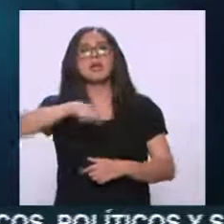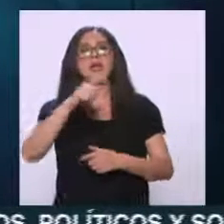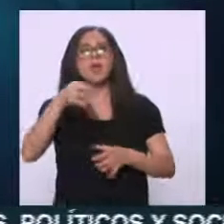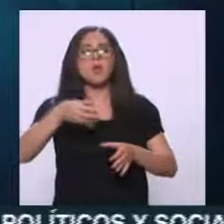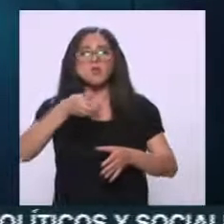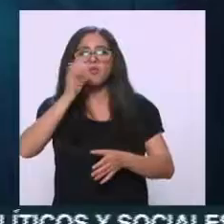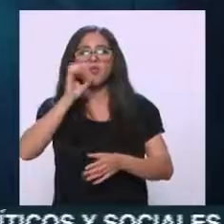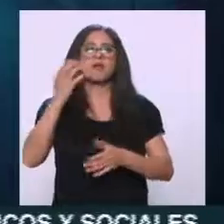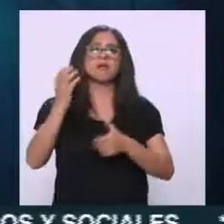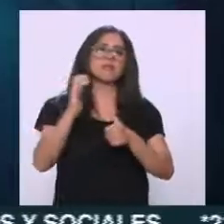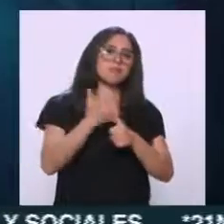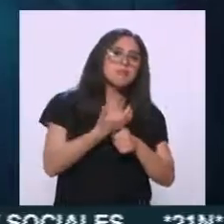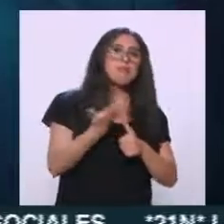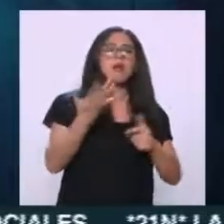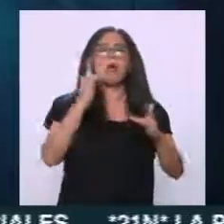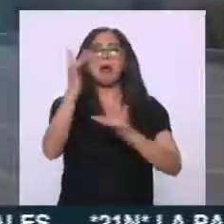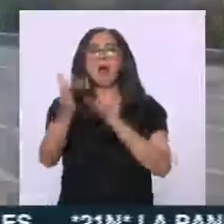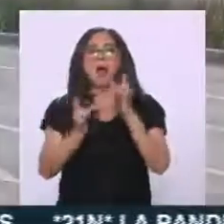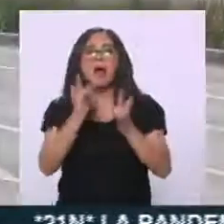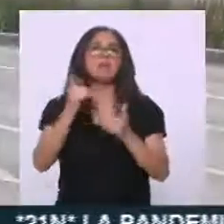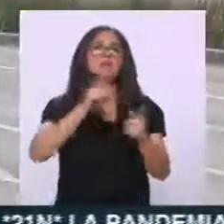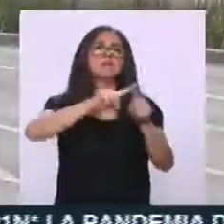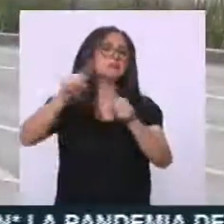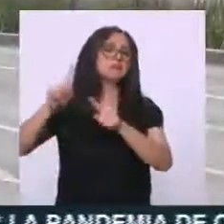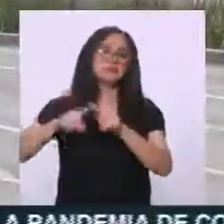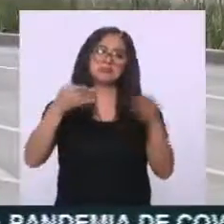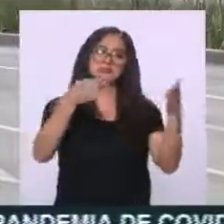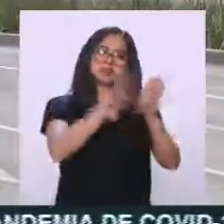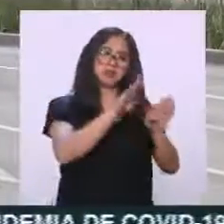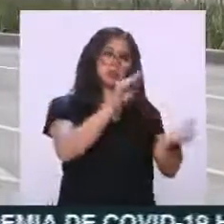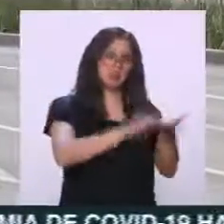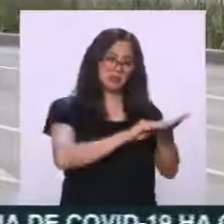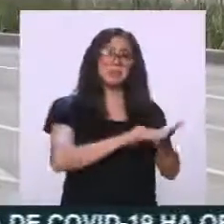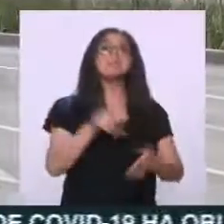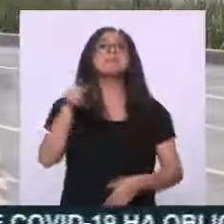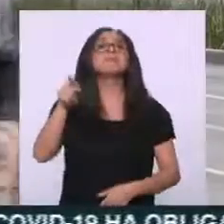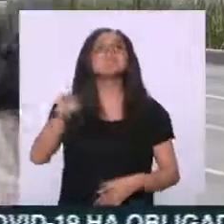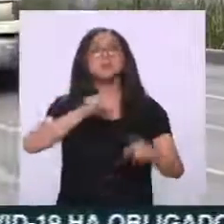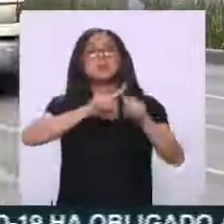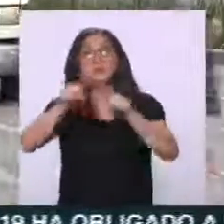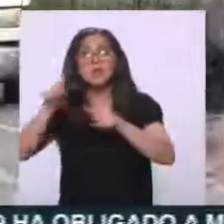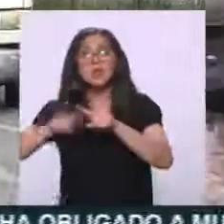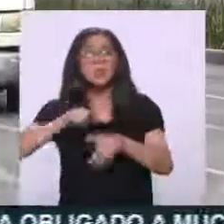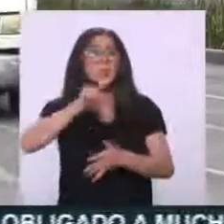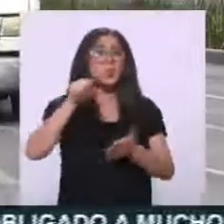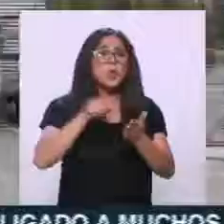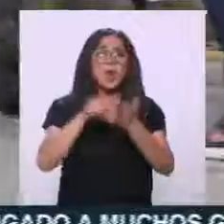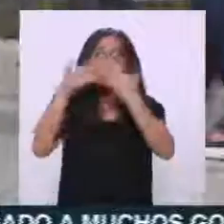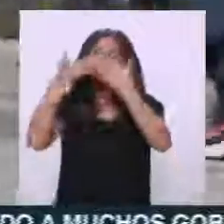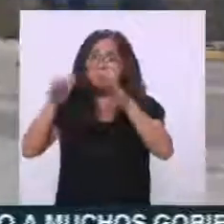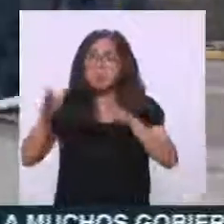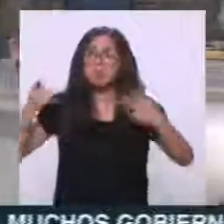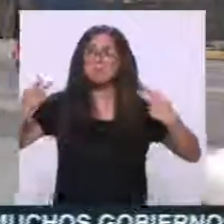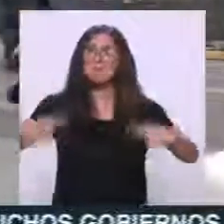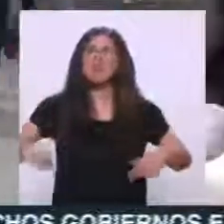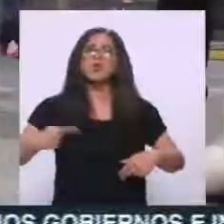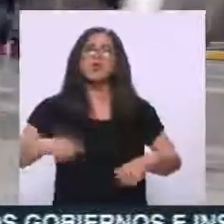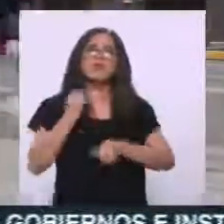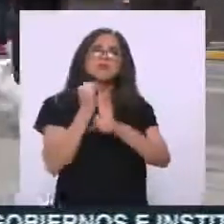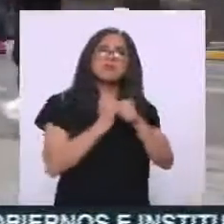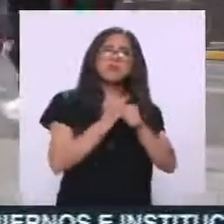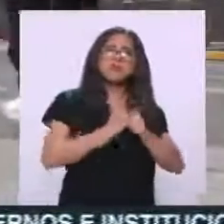bares y antros, entre otros. Se realizarán verificaciones a los establecimientos que reaperturen. En caso de